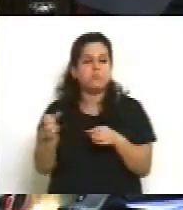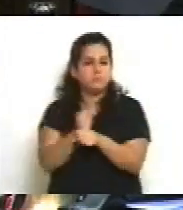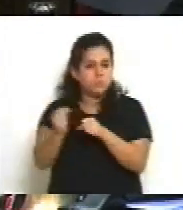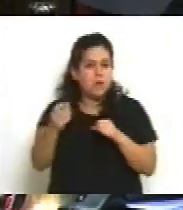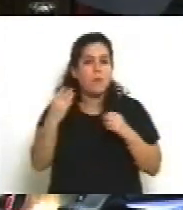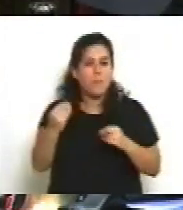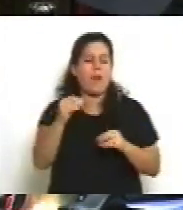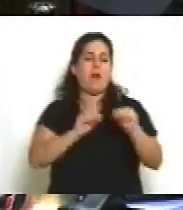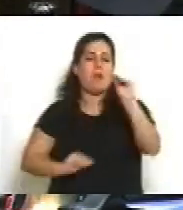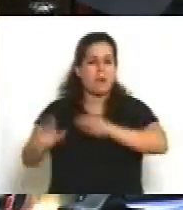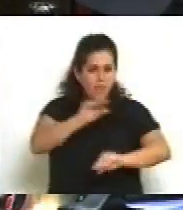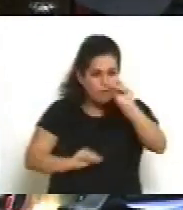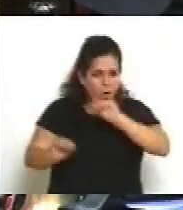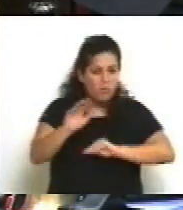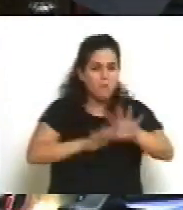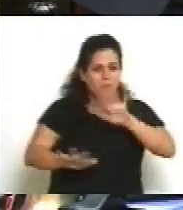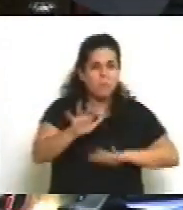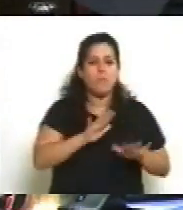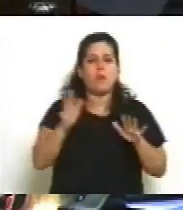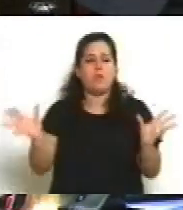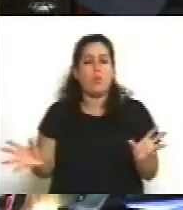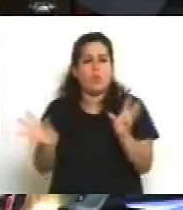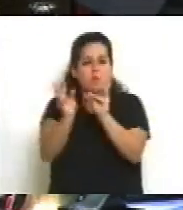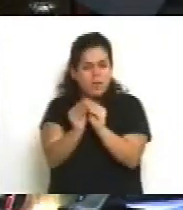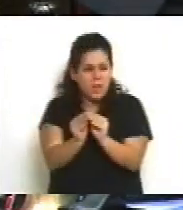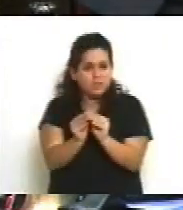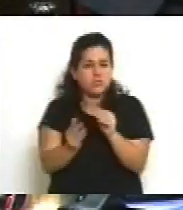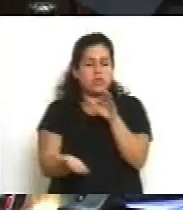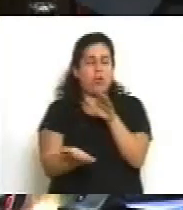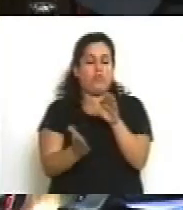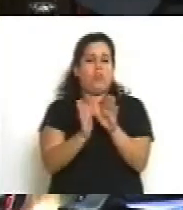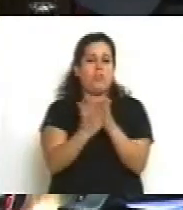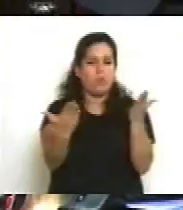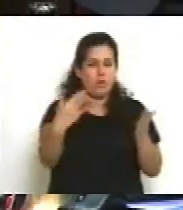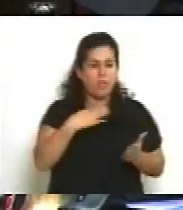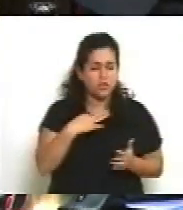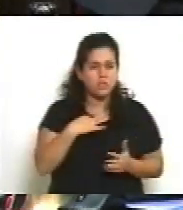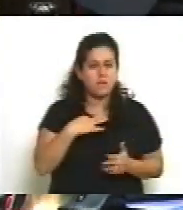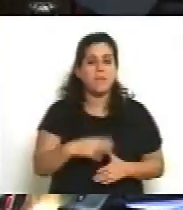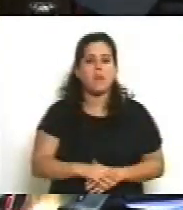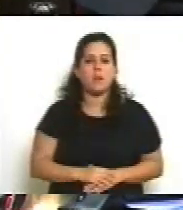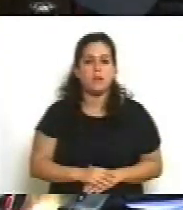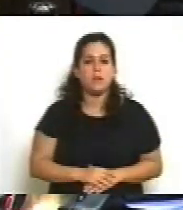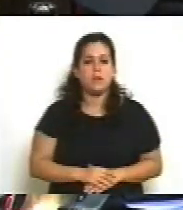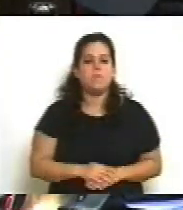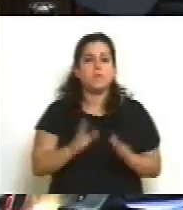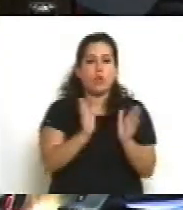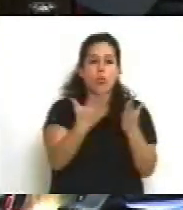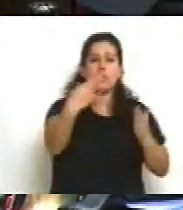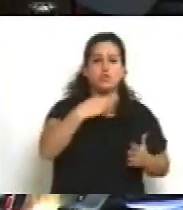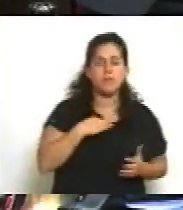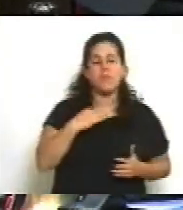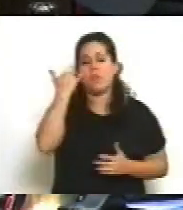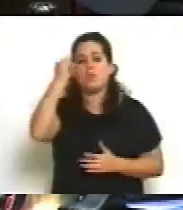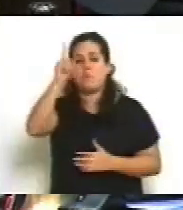Actualización y Unificación de los Códigos Civil y